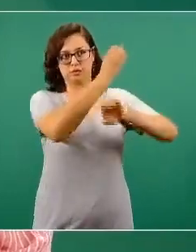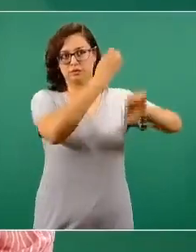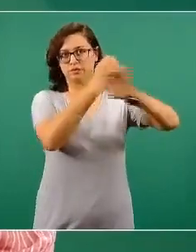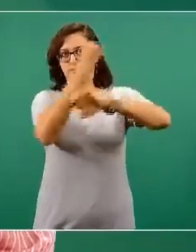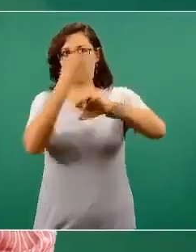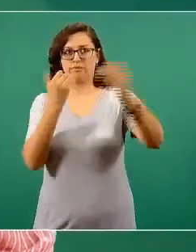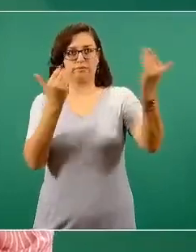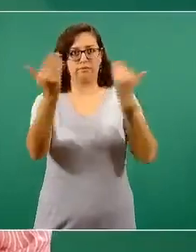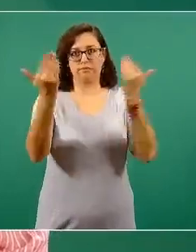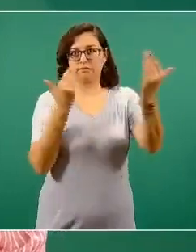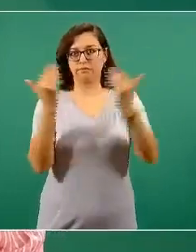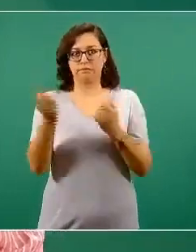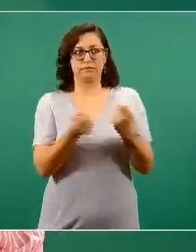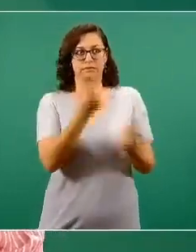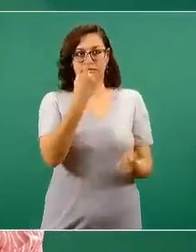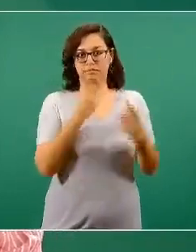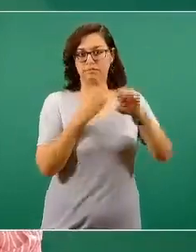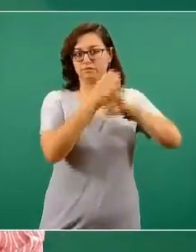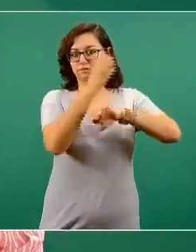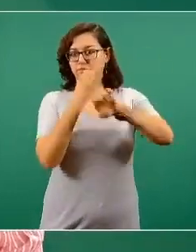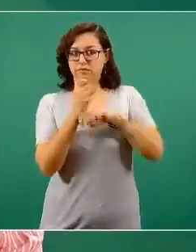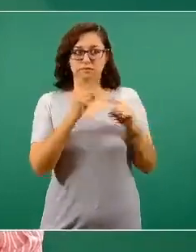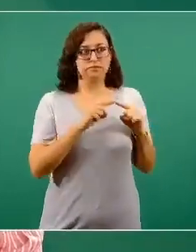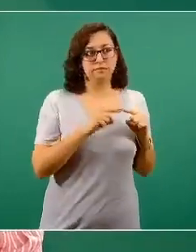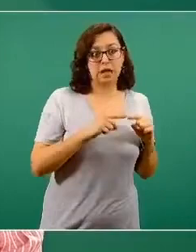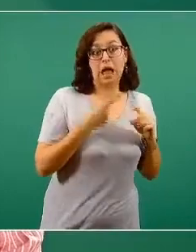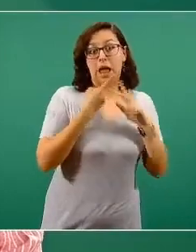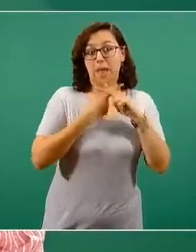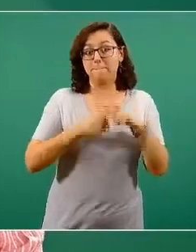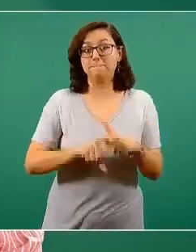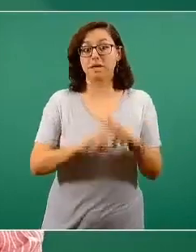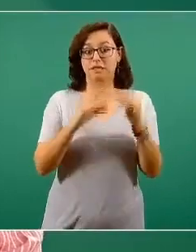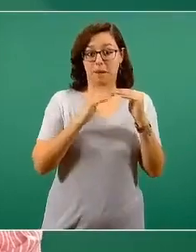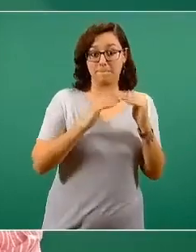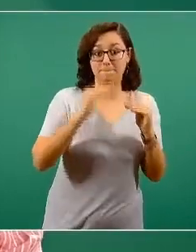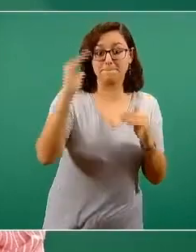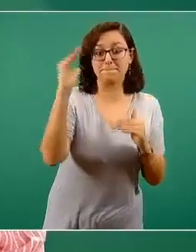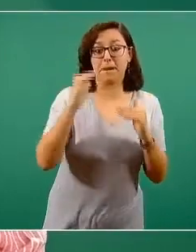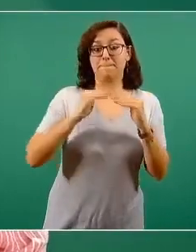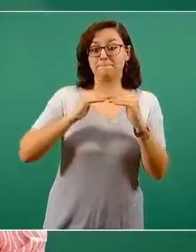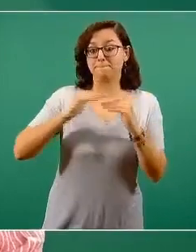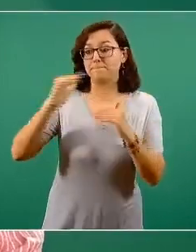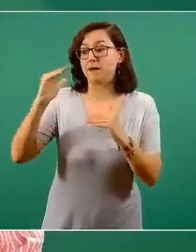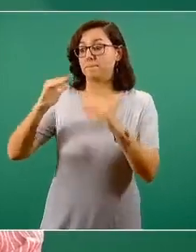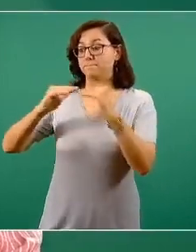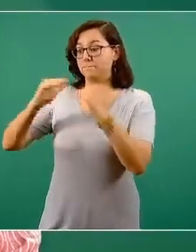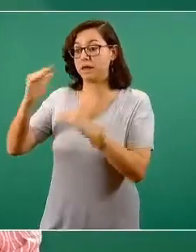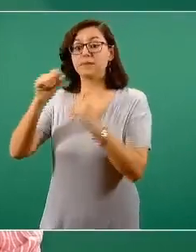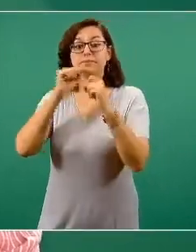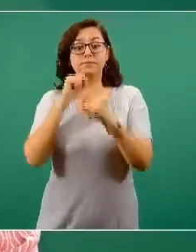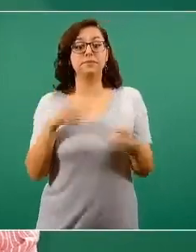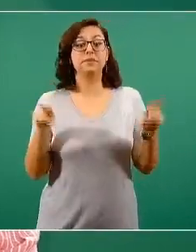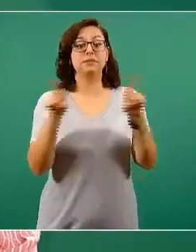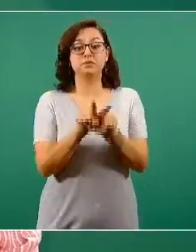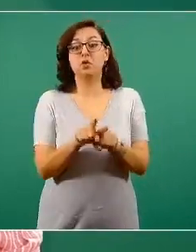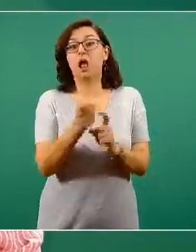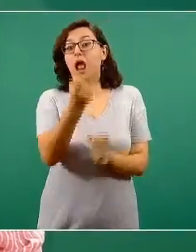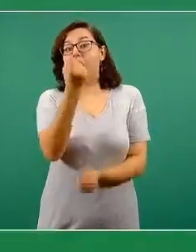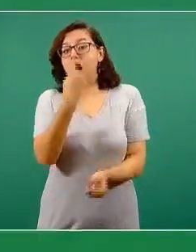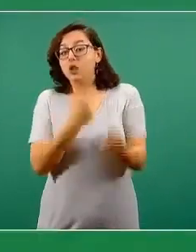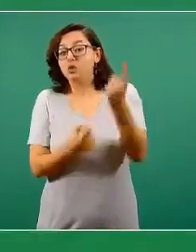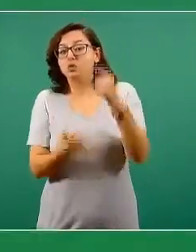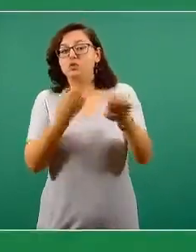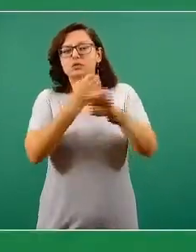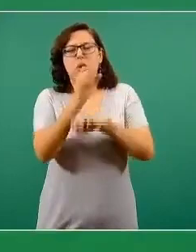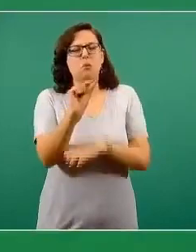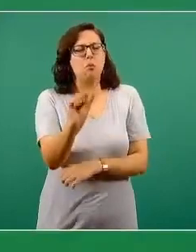varias entidades y aquí fuimos extremadamente enfáticos, incluso para aquellas entidades que tenían tan sólo un